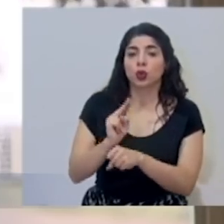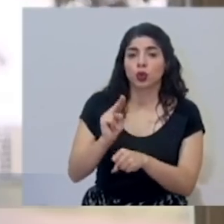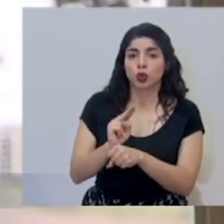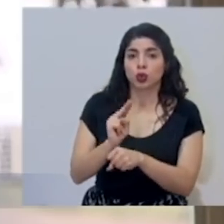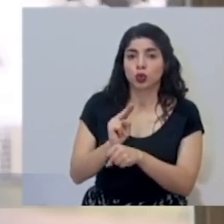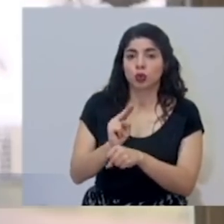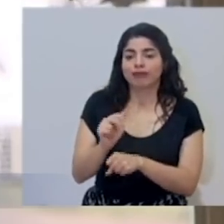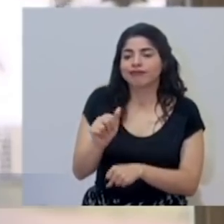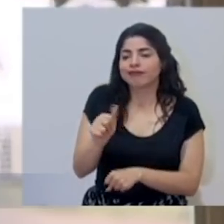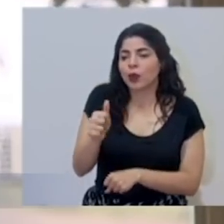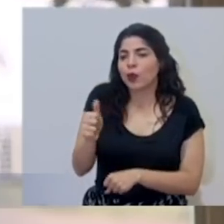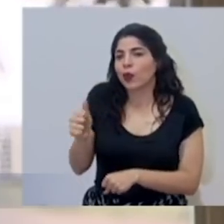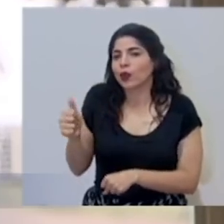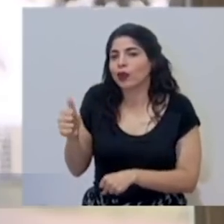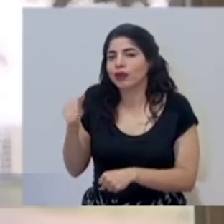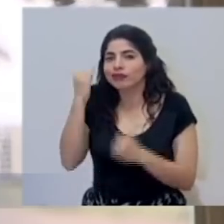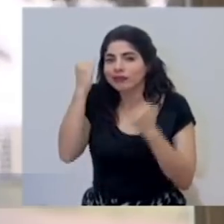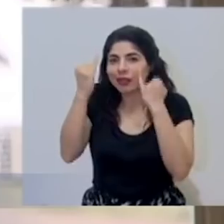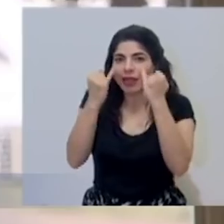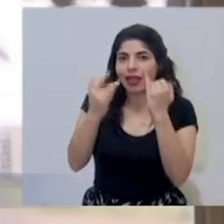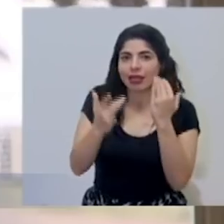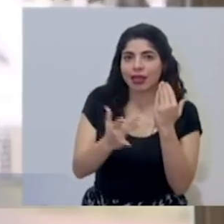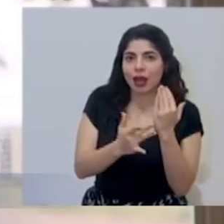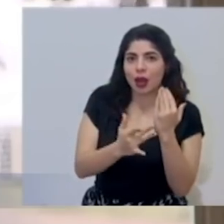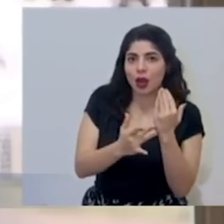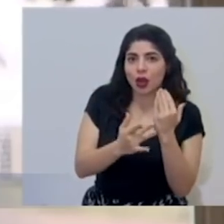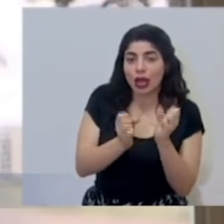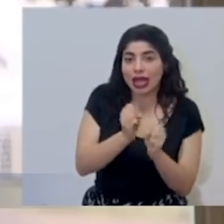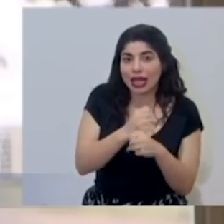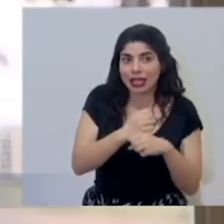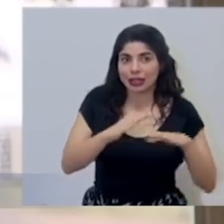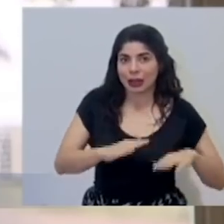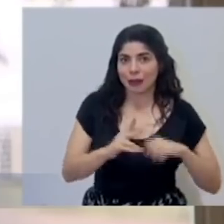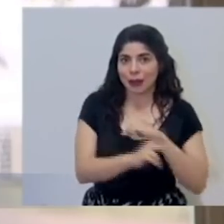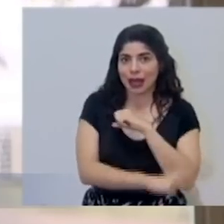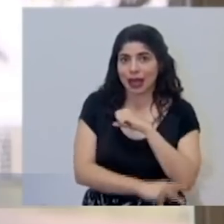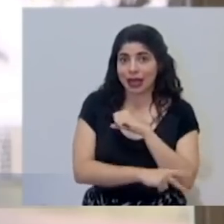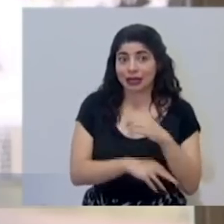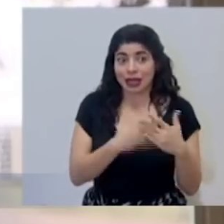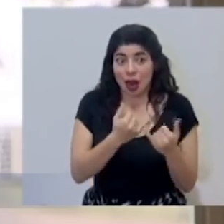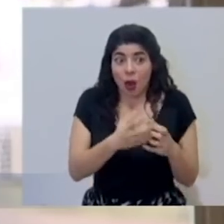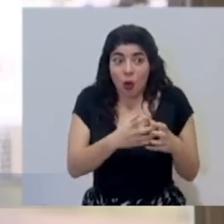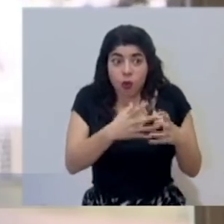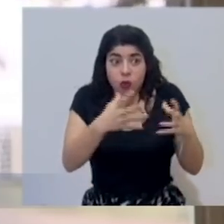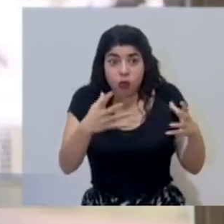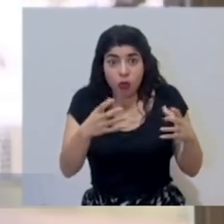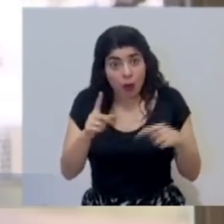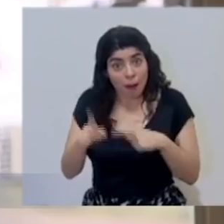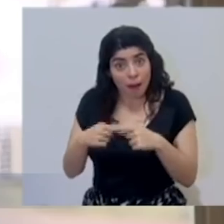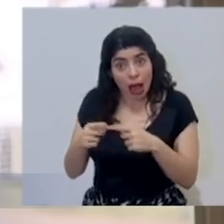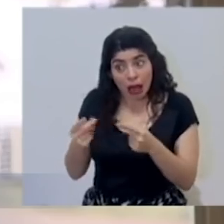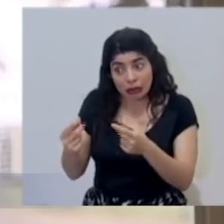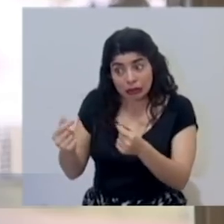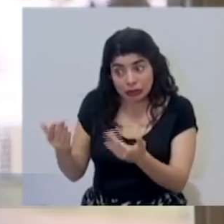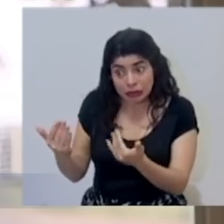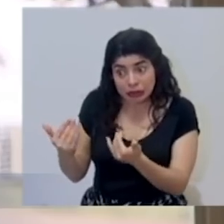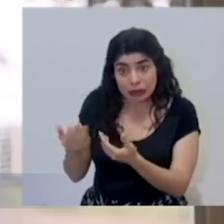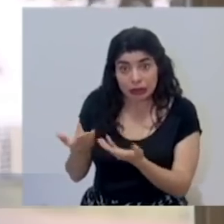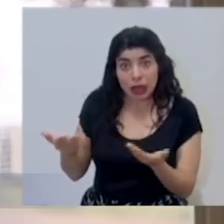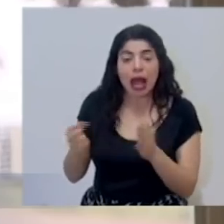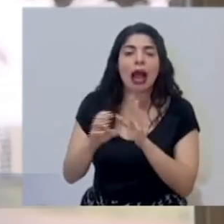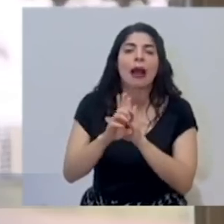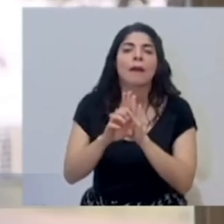uso de otras iniciativas tecnológicas que haya estado desarrollando el país durante este pico de casos, si se va a recurrir a acelerarlas,